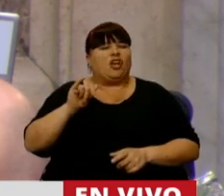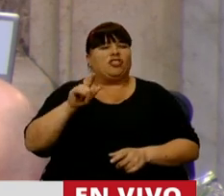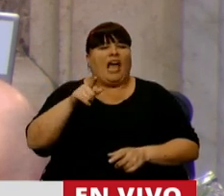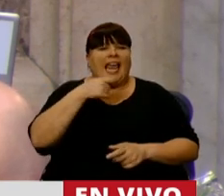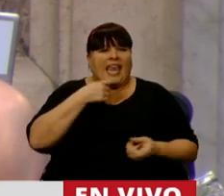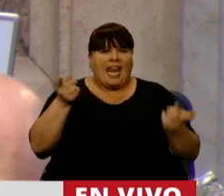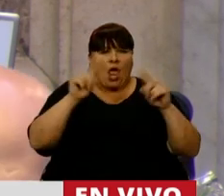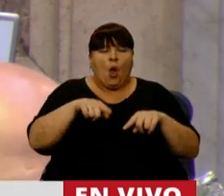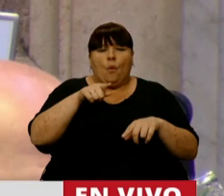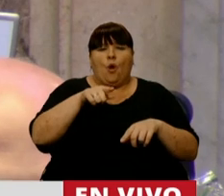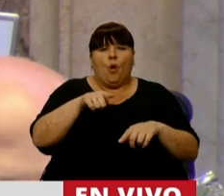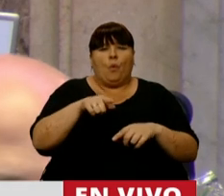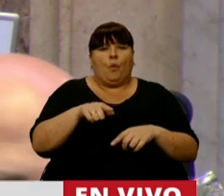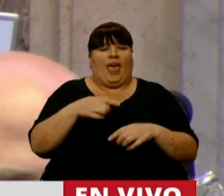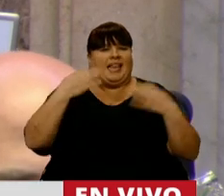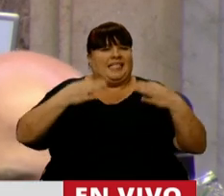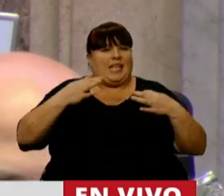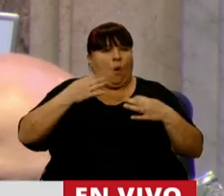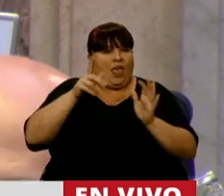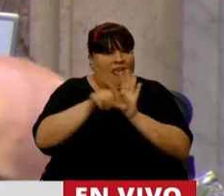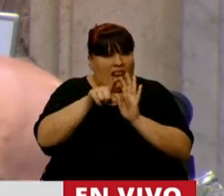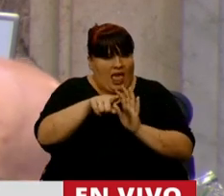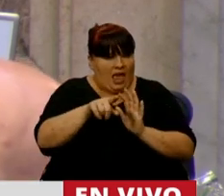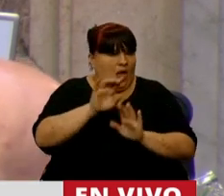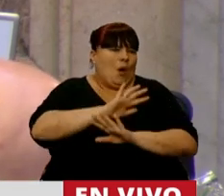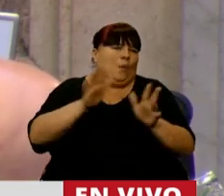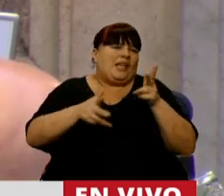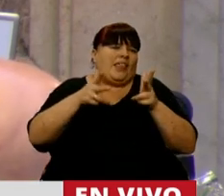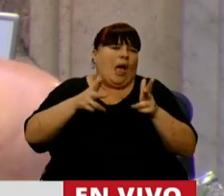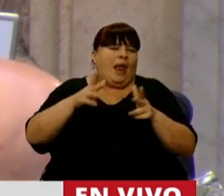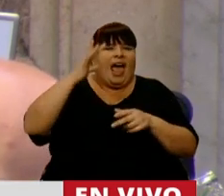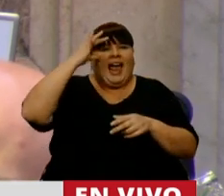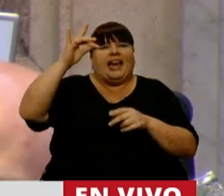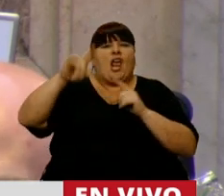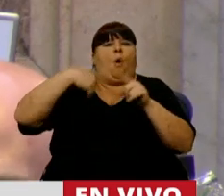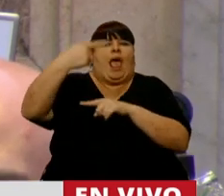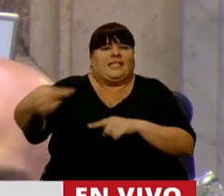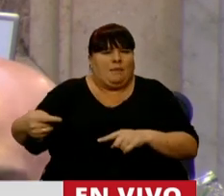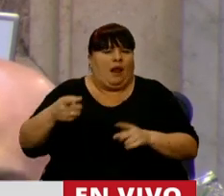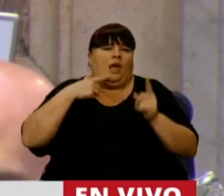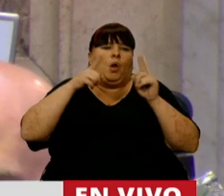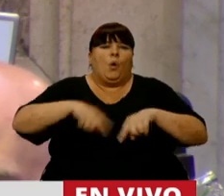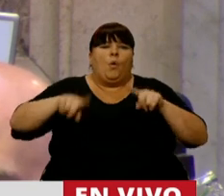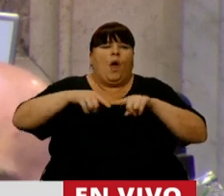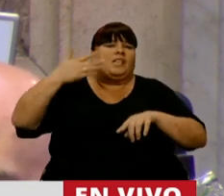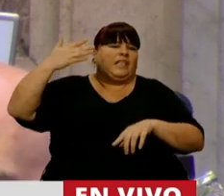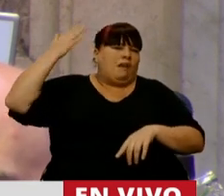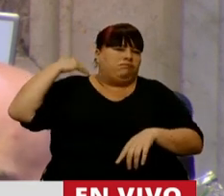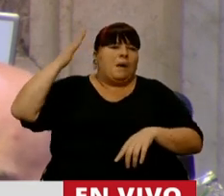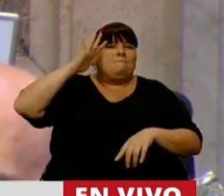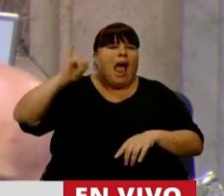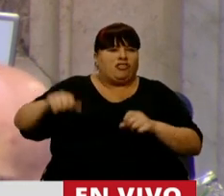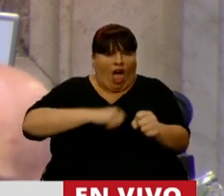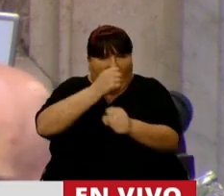Si quieren recuperar la seguridad jurídica, que deje de decir que el pico viene la semana que viene, porque lo viene diciendo desde